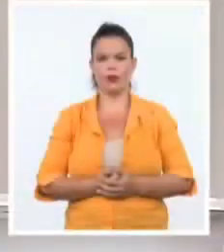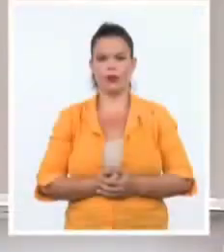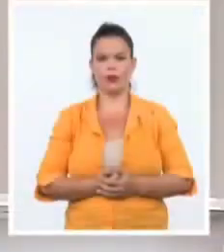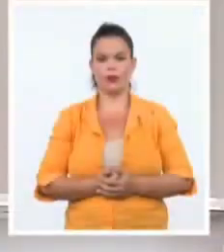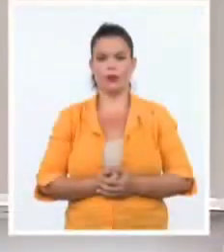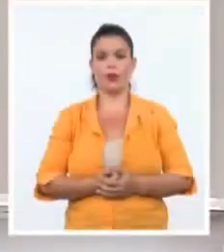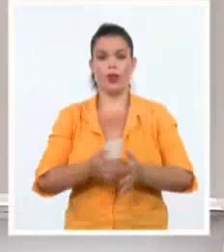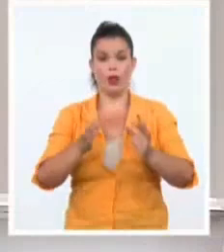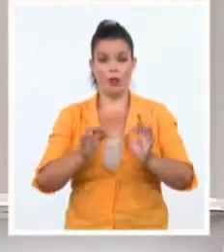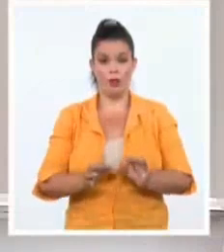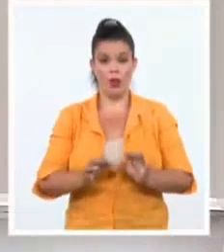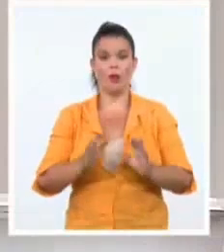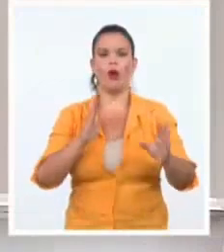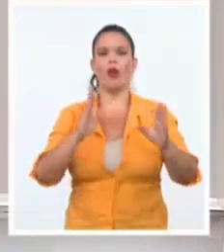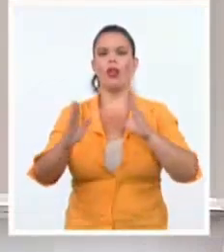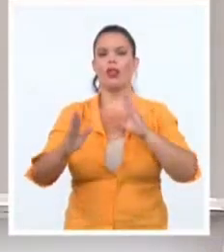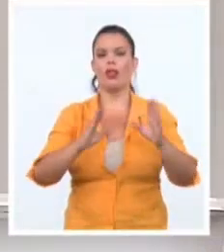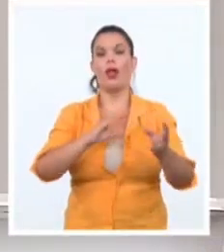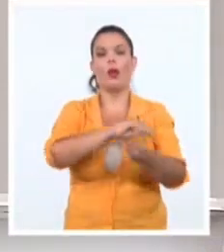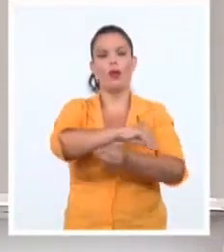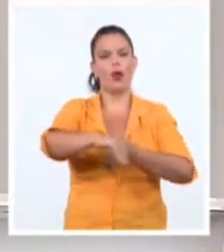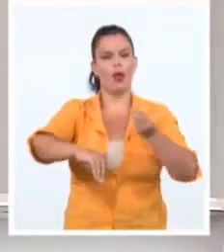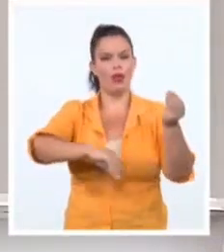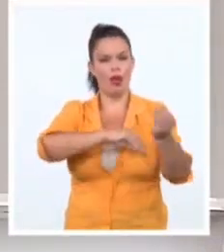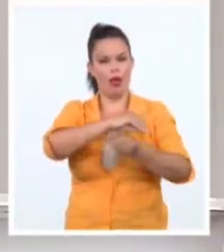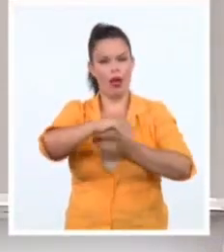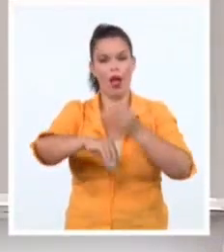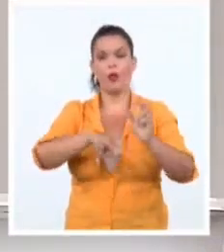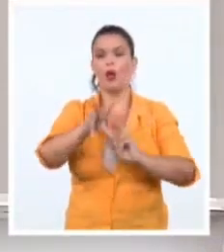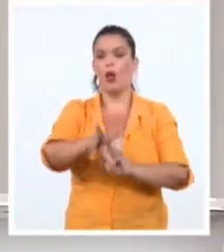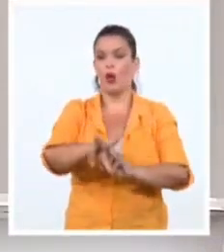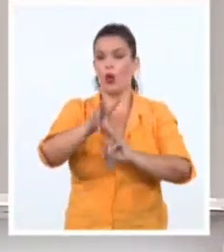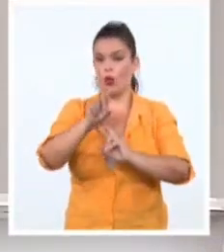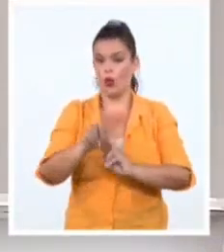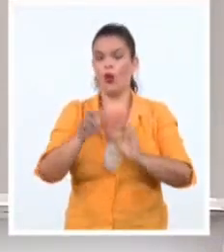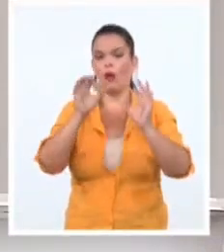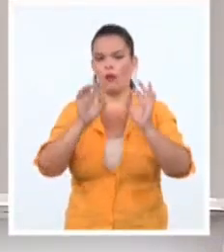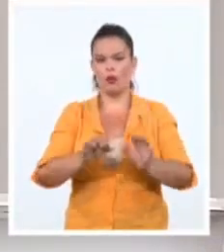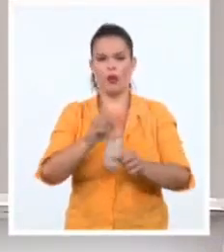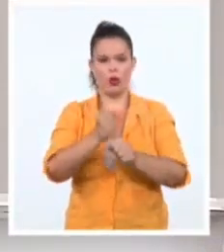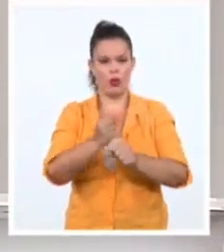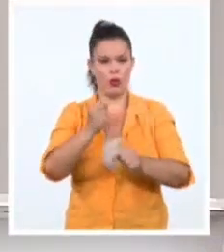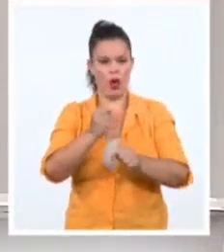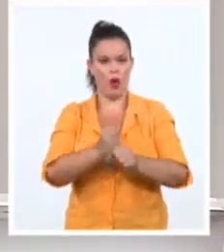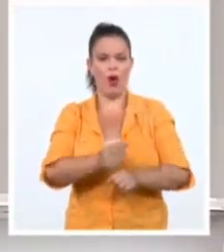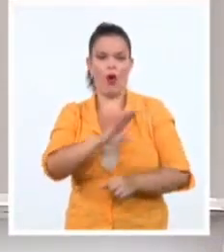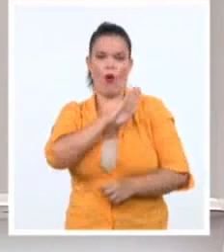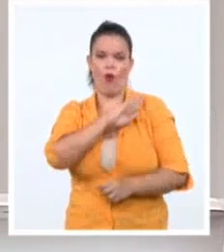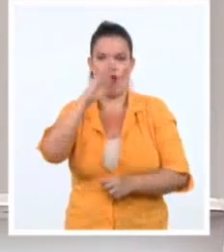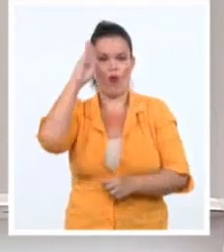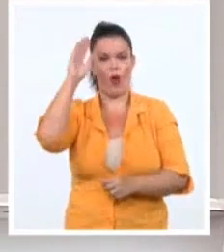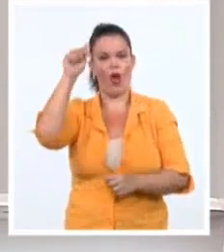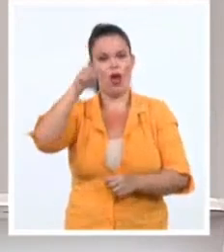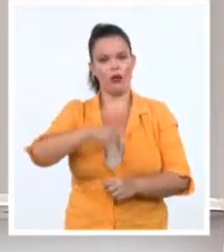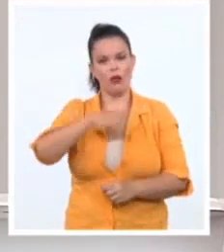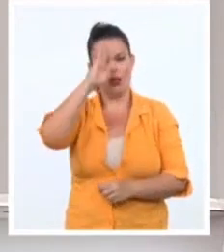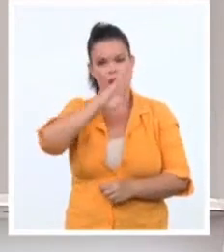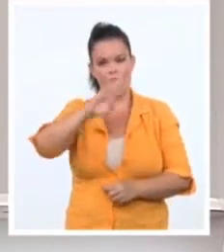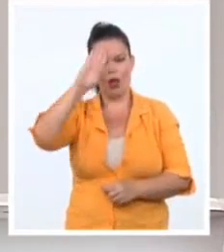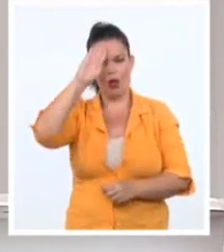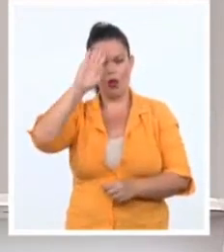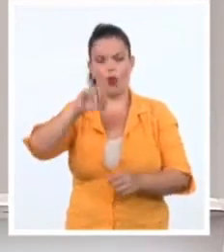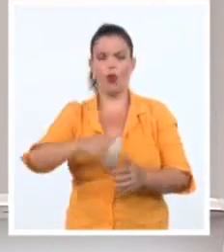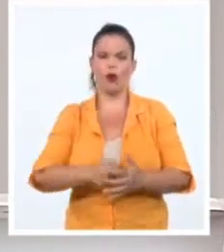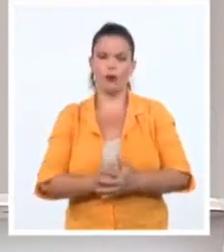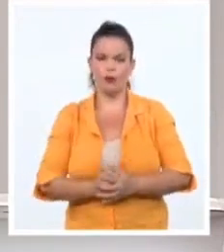Tiempos de Cambios y el nuevo rol de las Fuerzas Armadas en Cuba, auspiciado por la Universidad